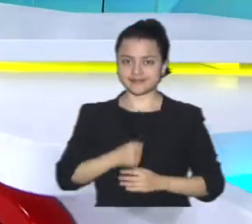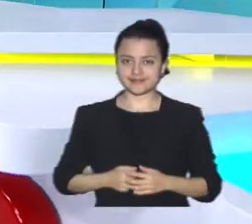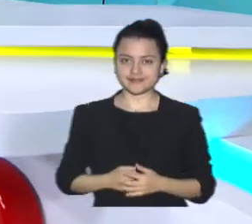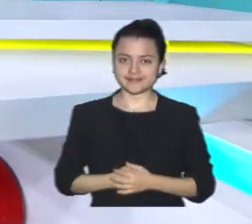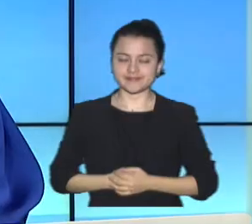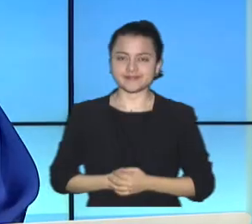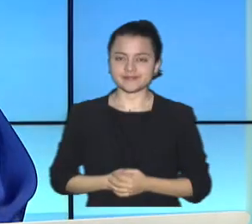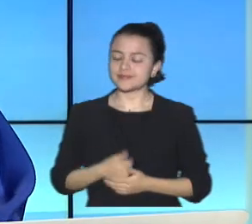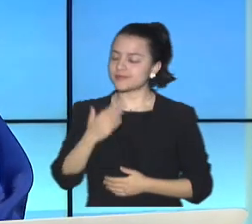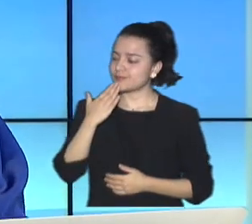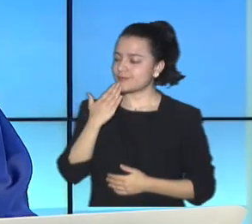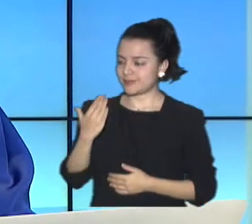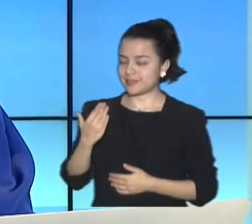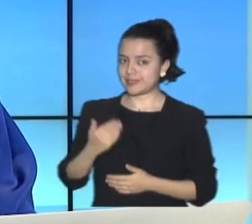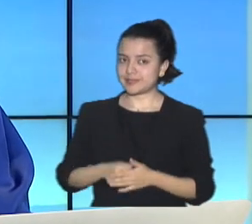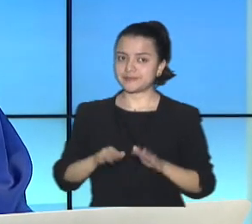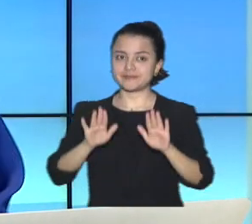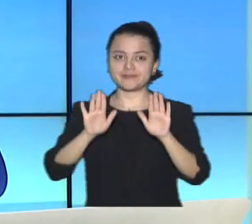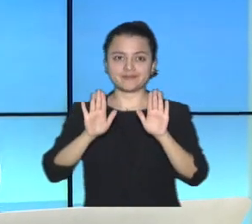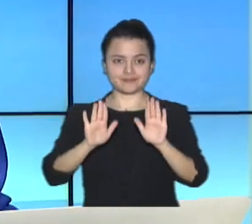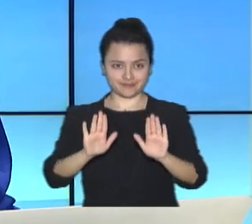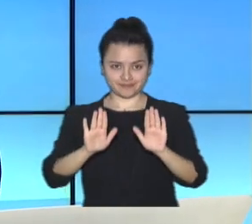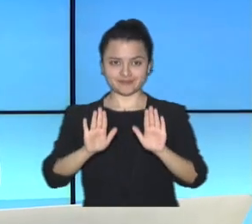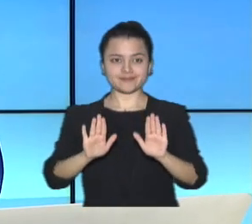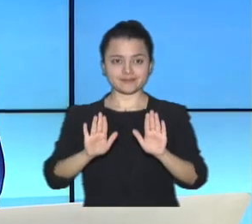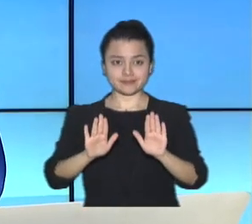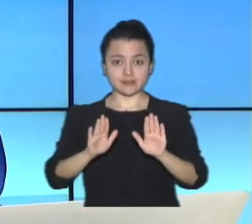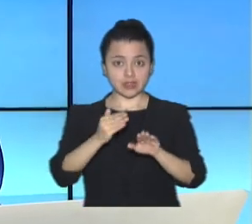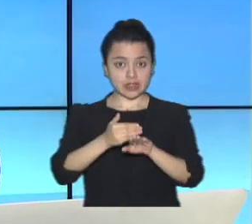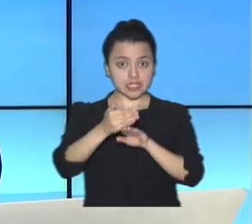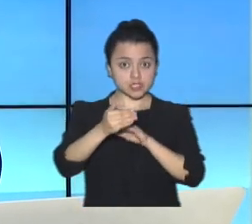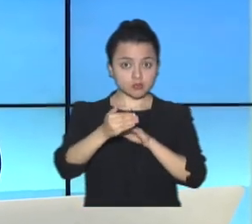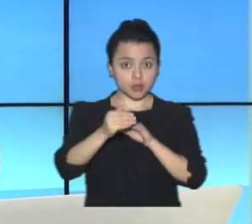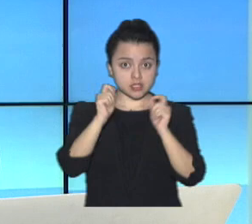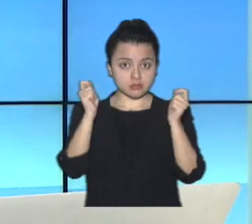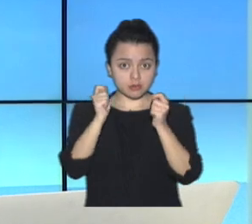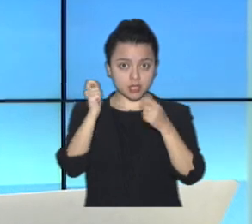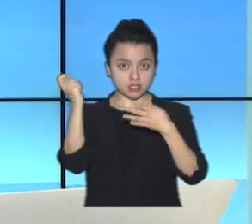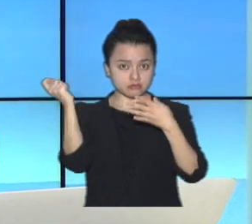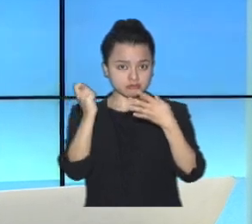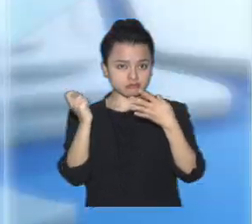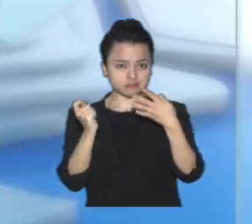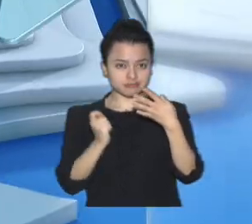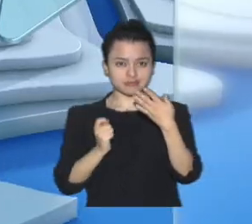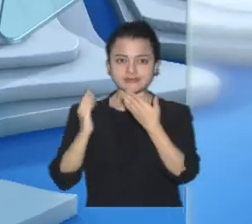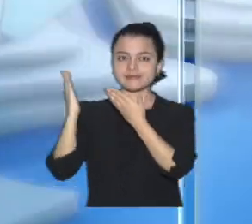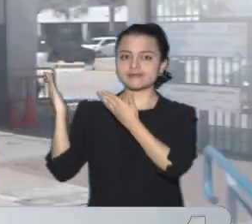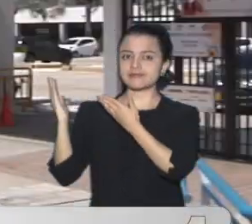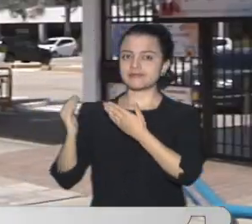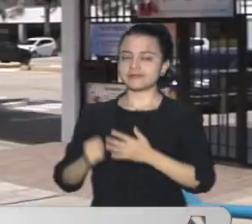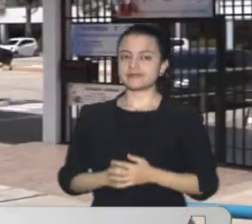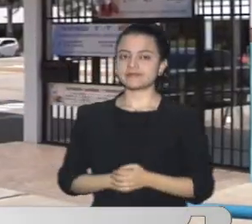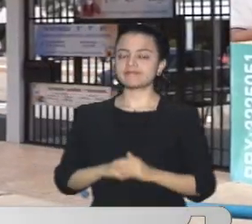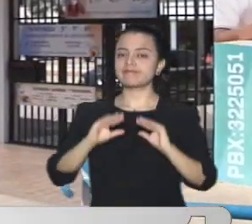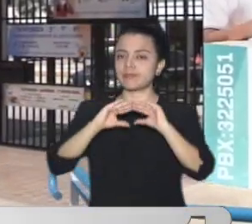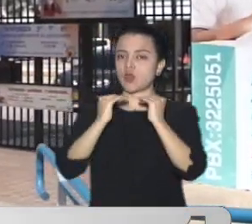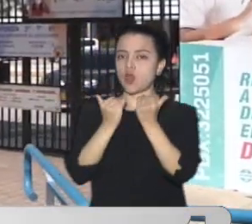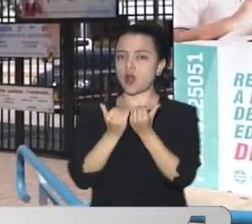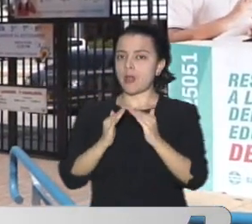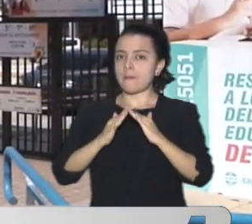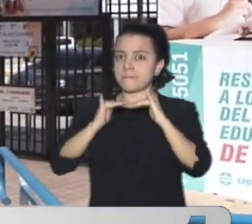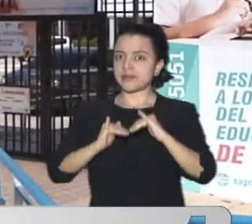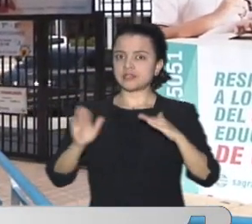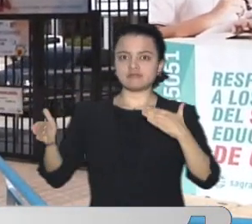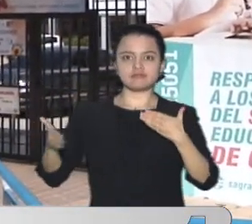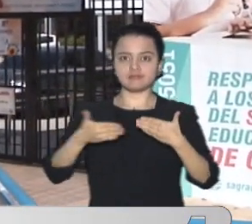Sebastián Muchas gracias Es momento de hacer Una pequeña pausa Pero cuando volvamos A Noticentro 1CMI Colegio en cuarentena